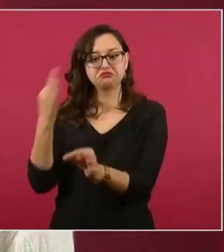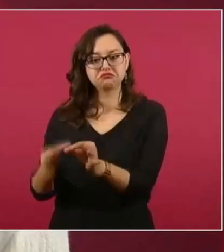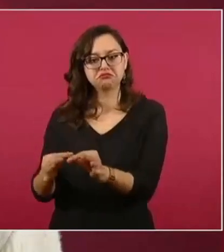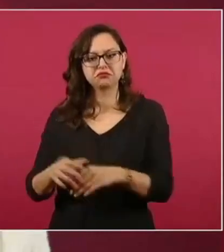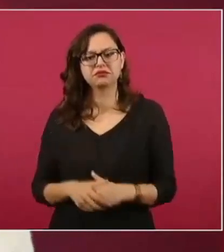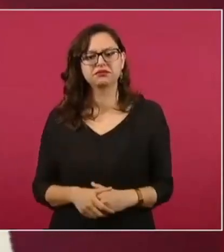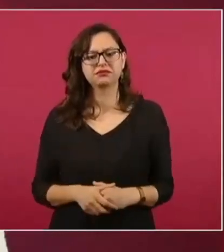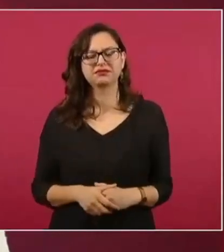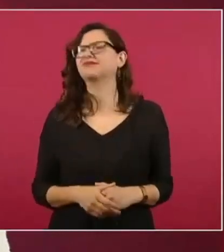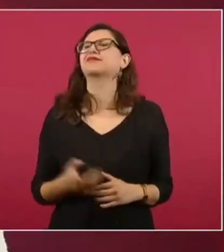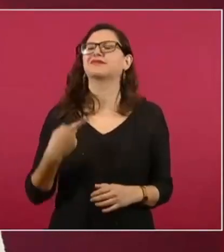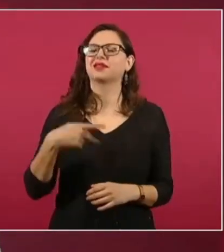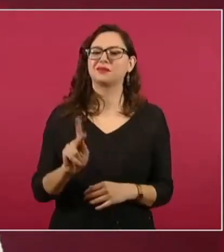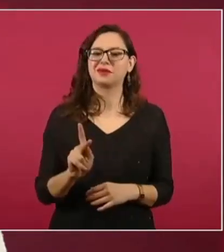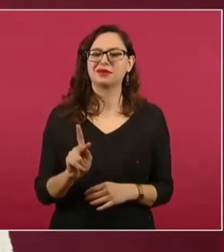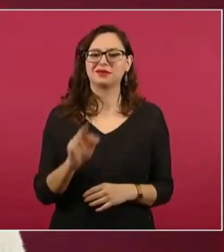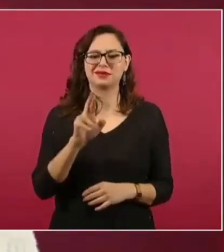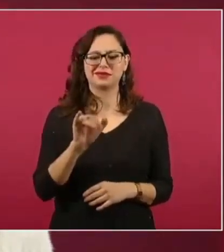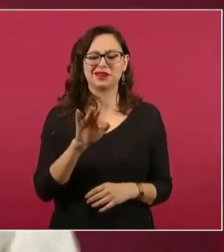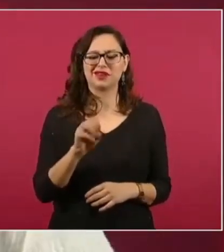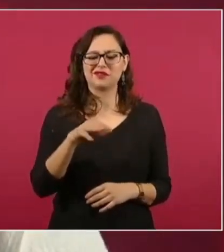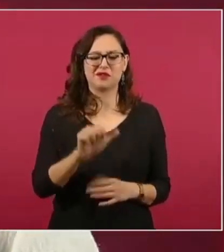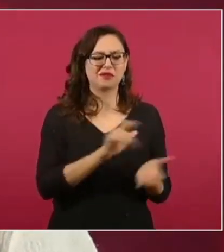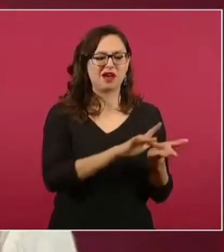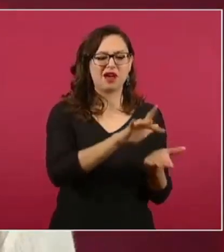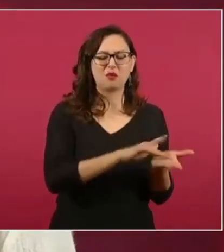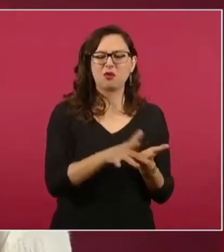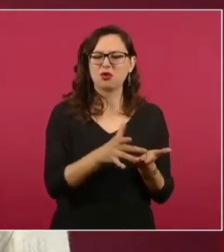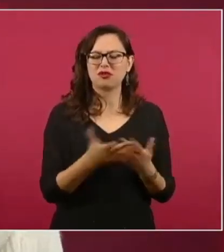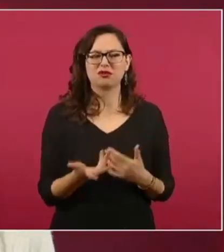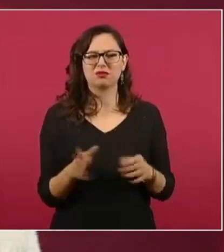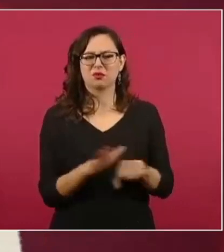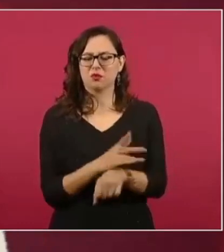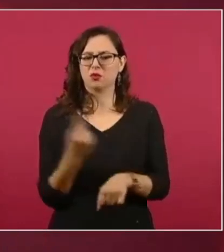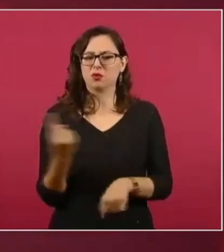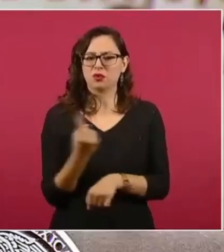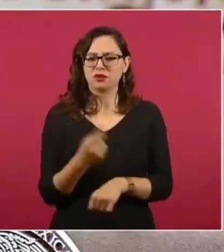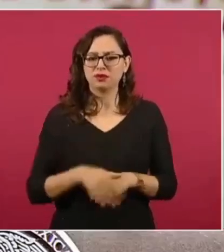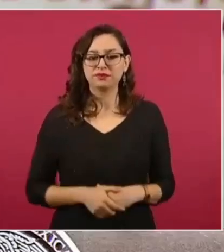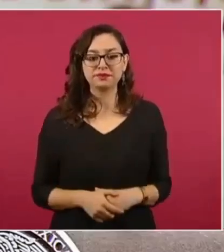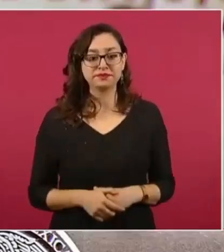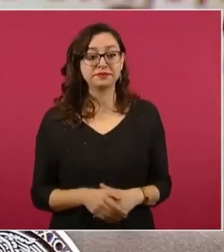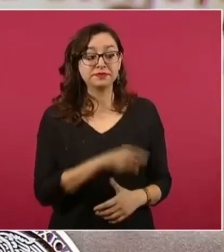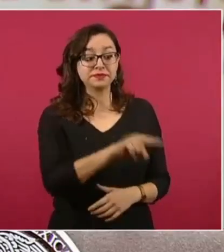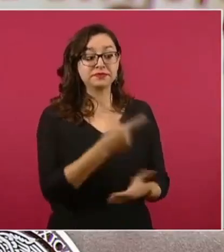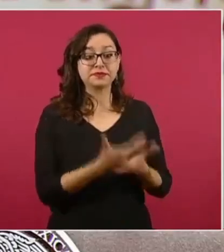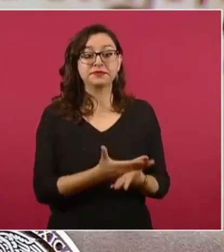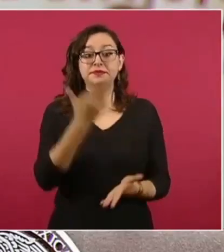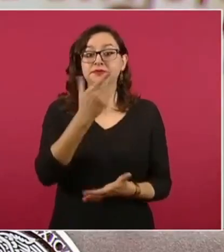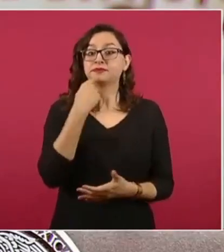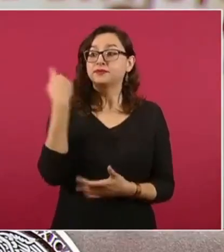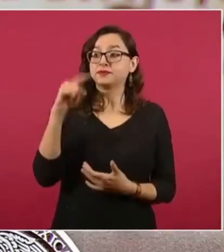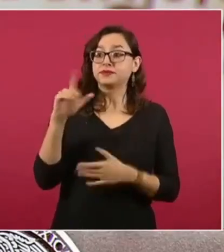preguntamos por qué Reforma apoya la denuncia. ¿Será que es porque uno de los que denuncian por los predios